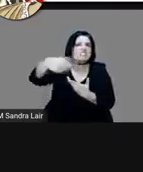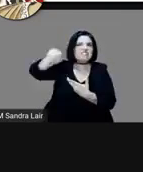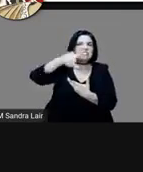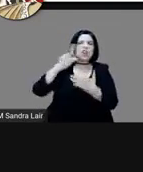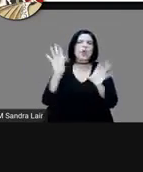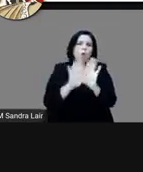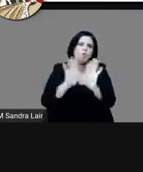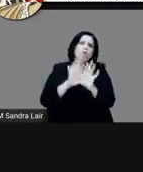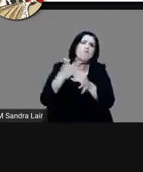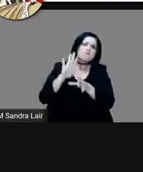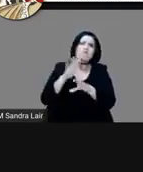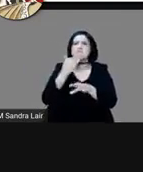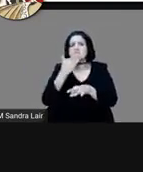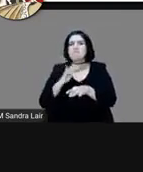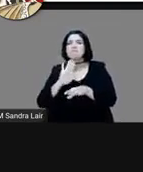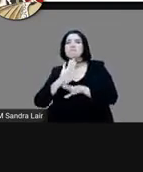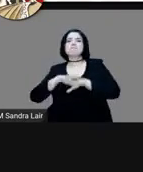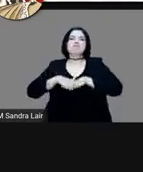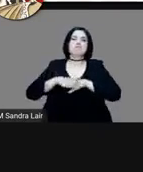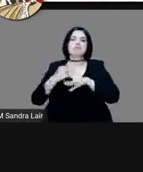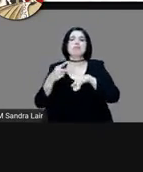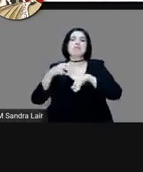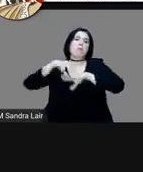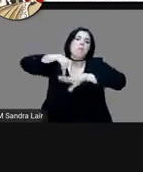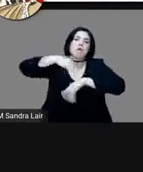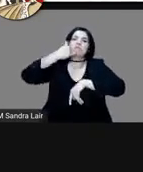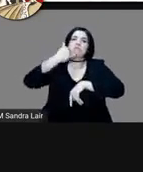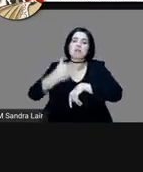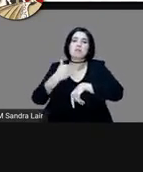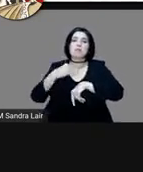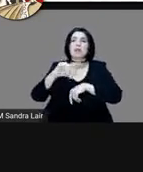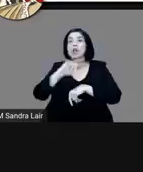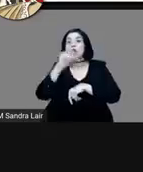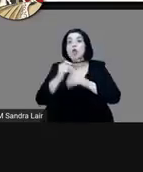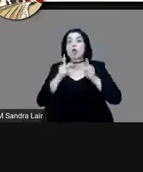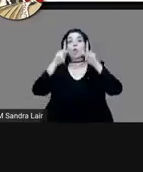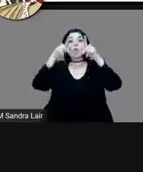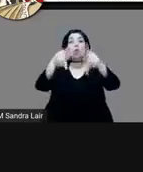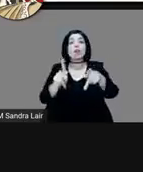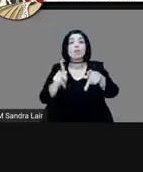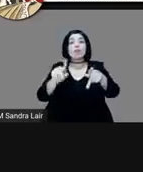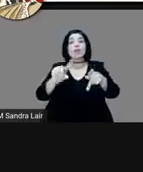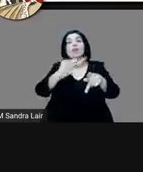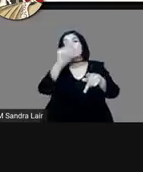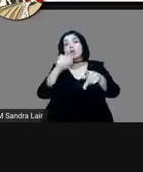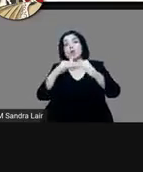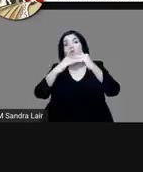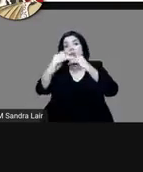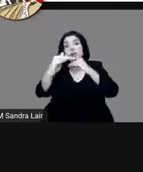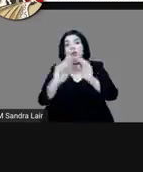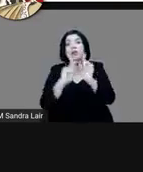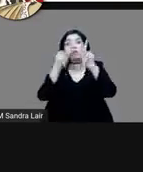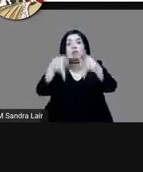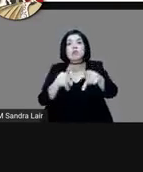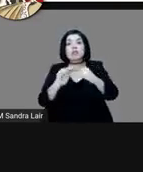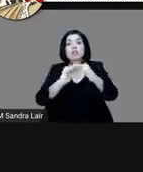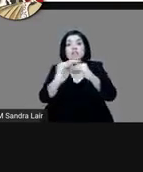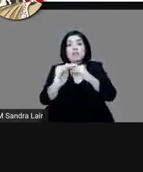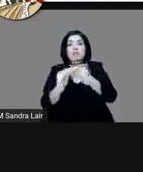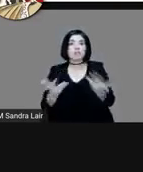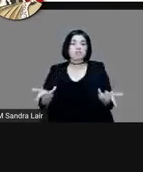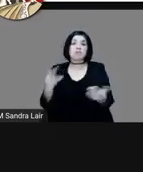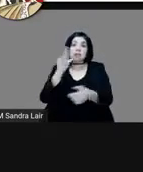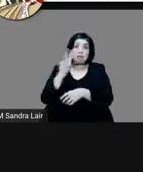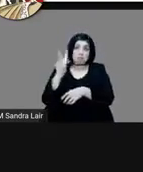firme. Luego tenían un puente, luego parte firme, otro puente, así era la calzada de Tacuba. Y lo podemos observar